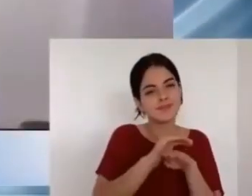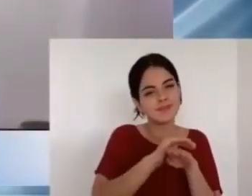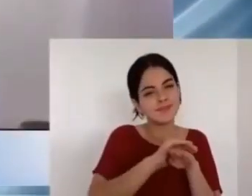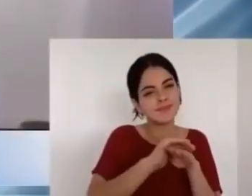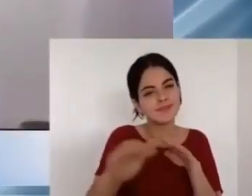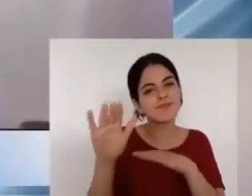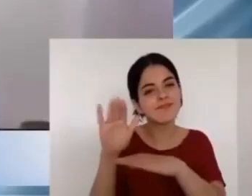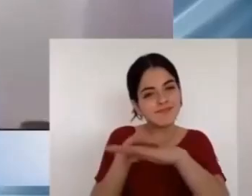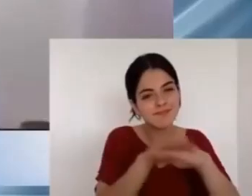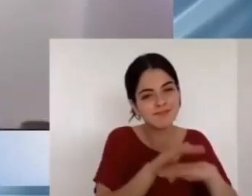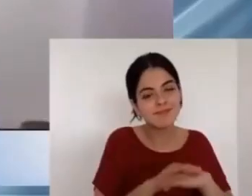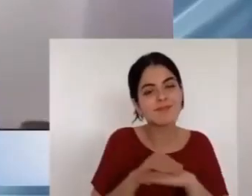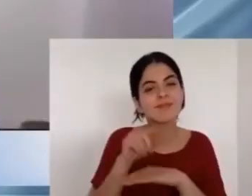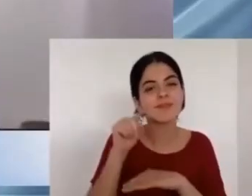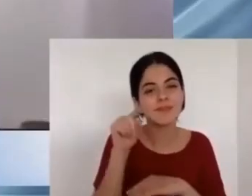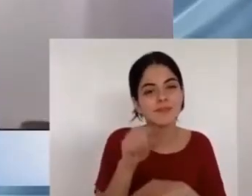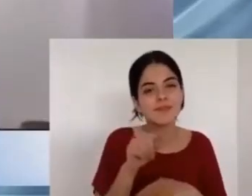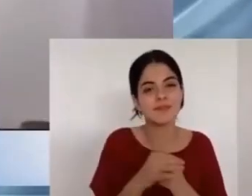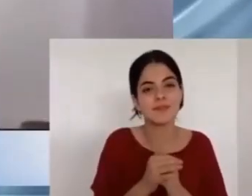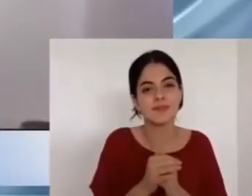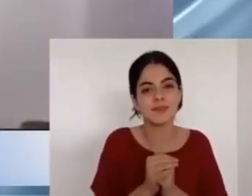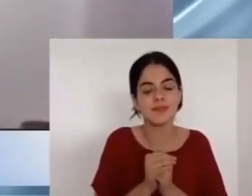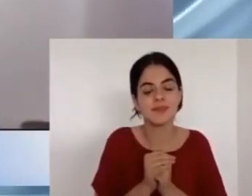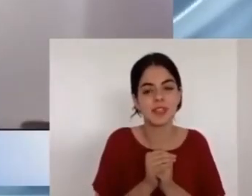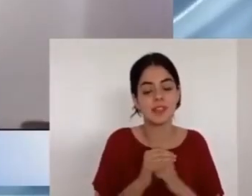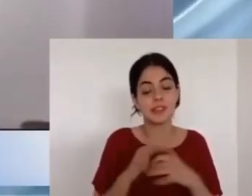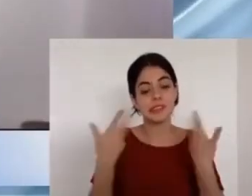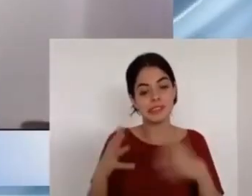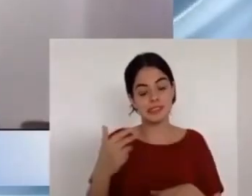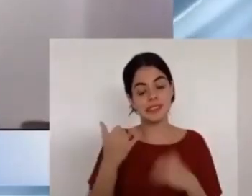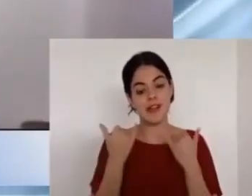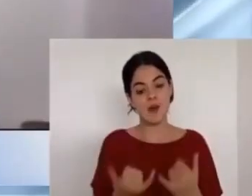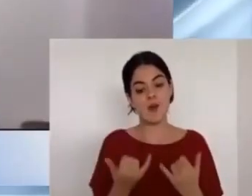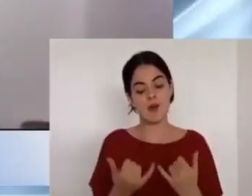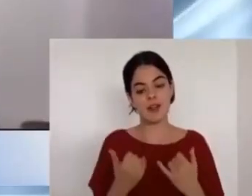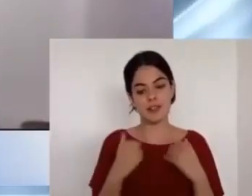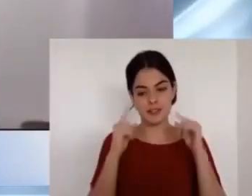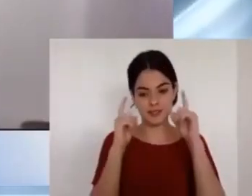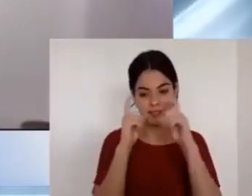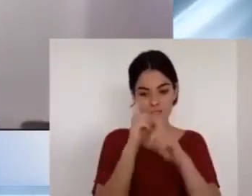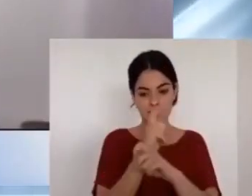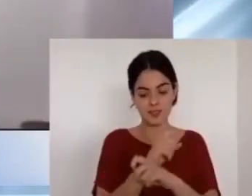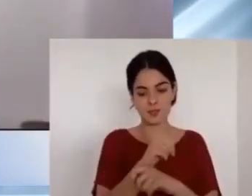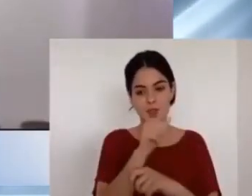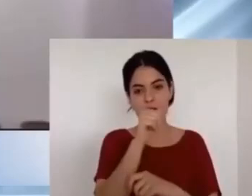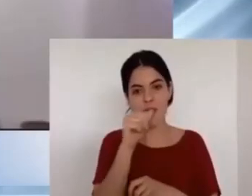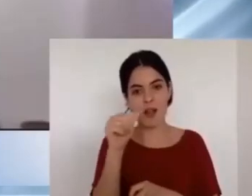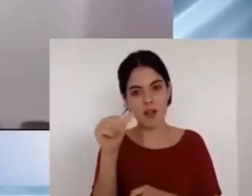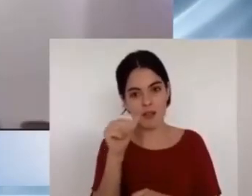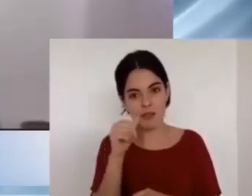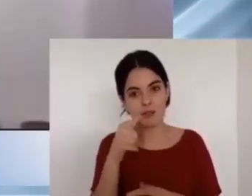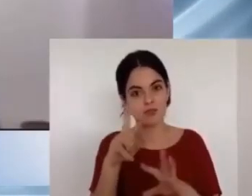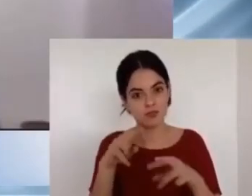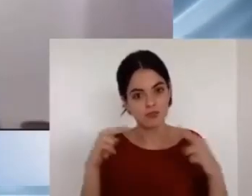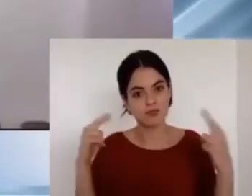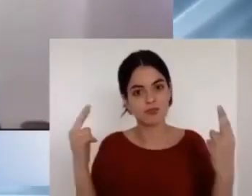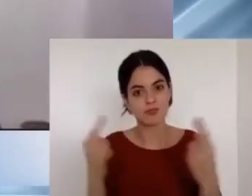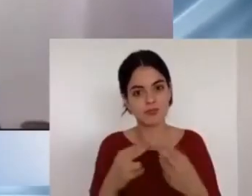es un privilegio el hecho de que Dios lo